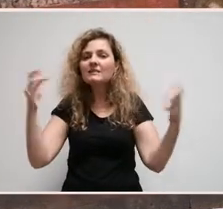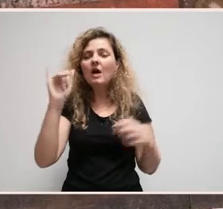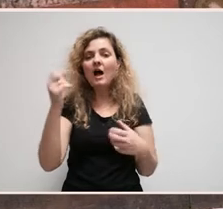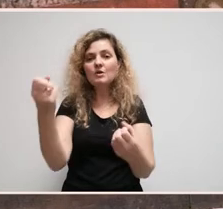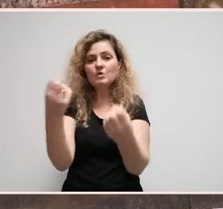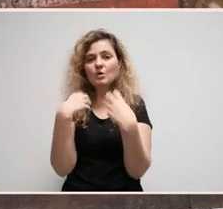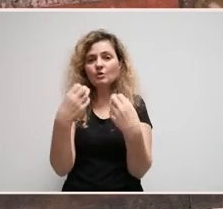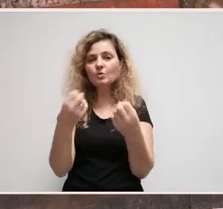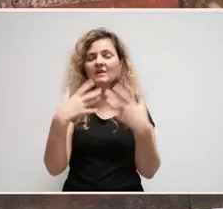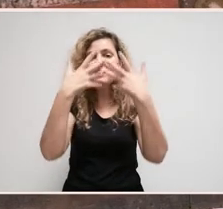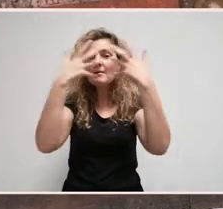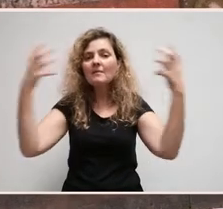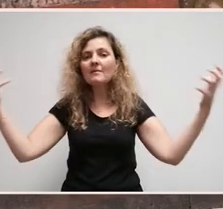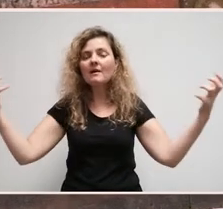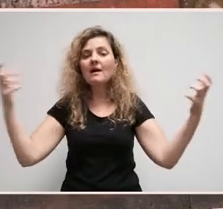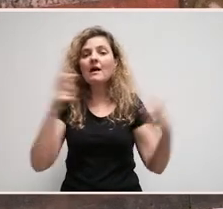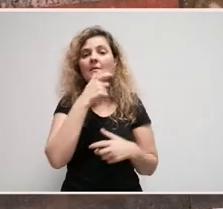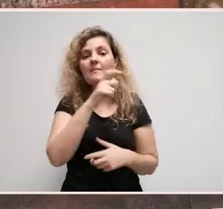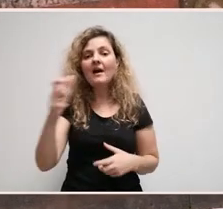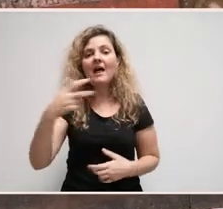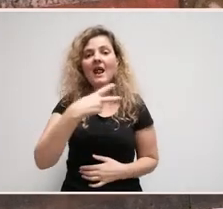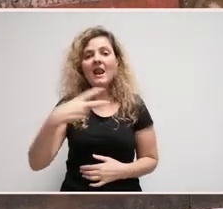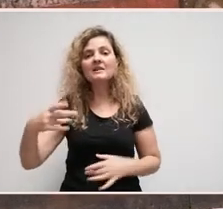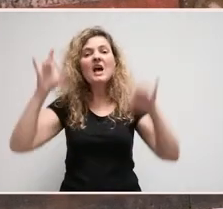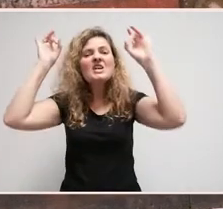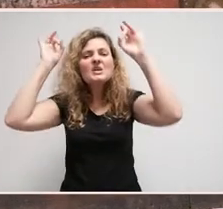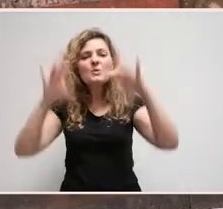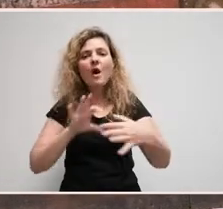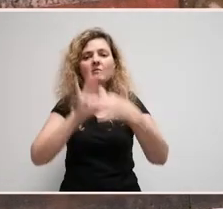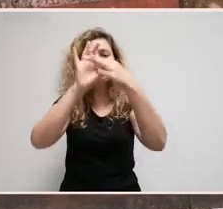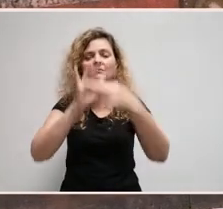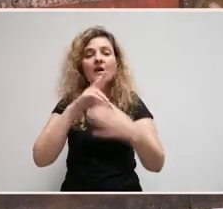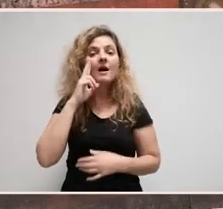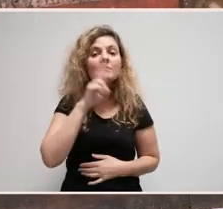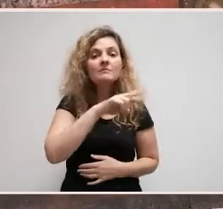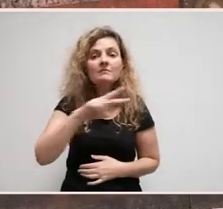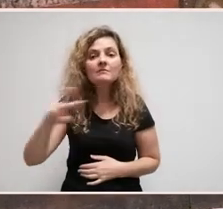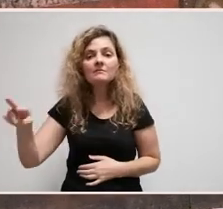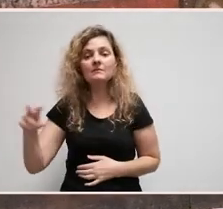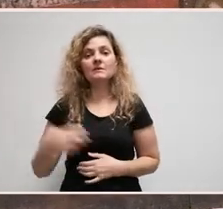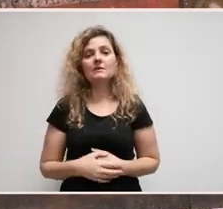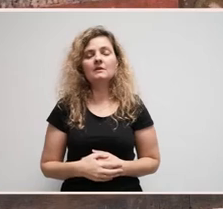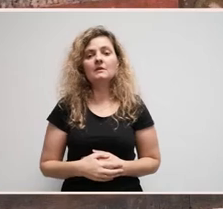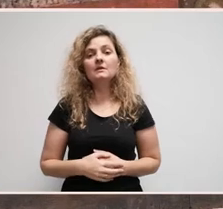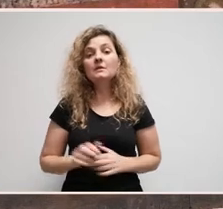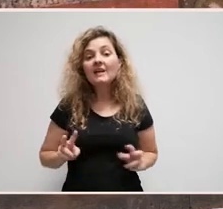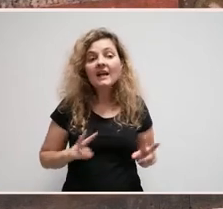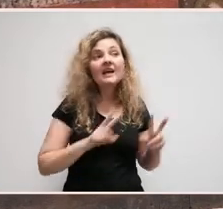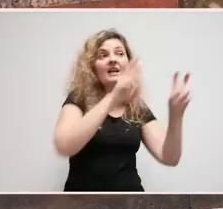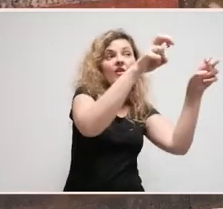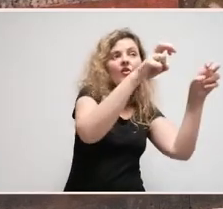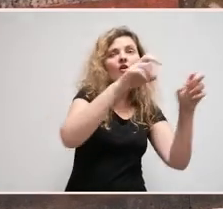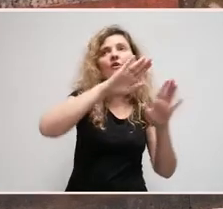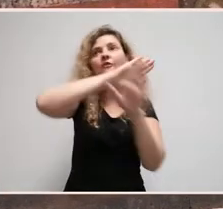narra en palabras, en letras, o mesmo que vemos nas imaxes. De tal xeito que os